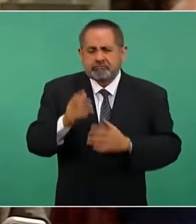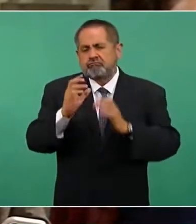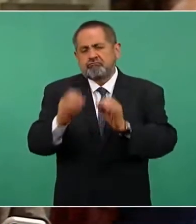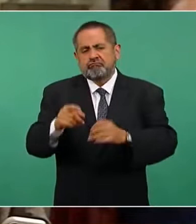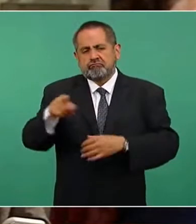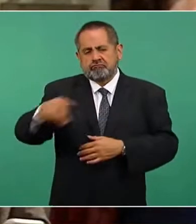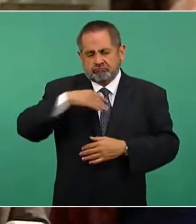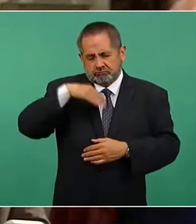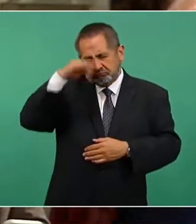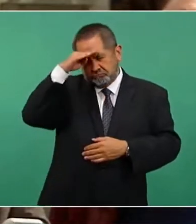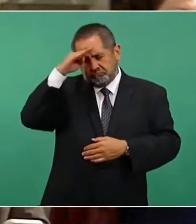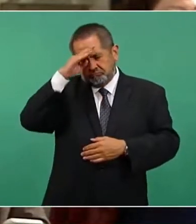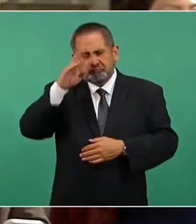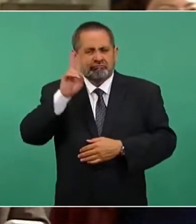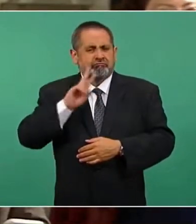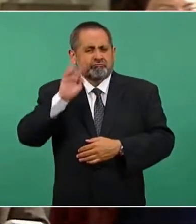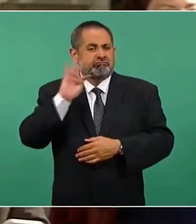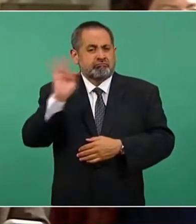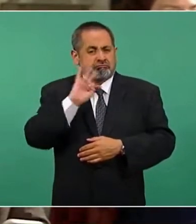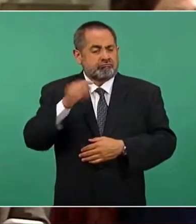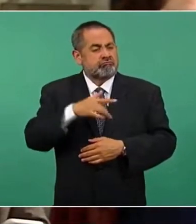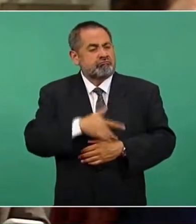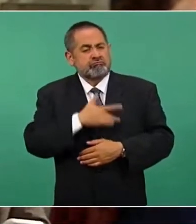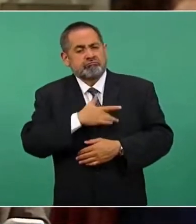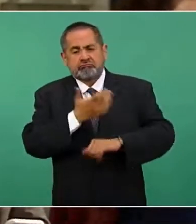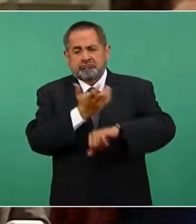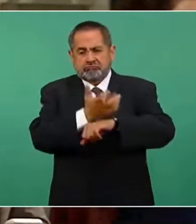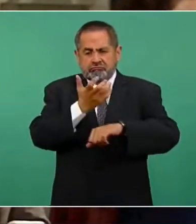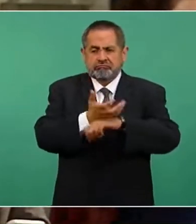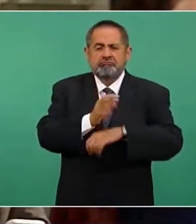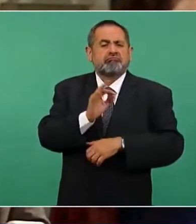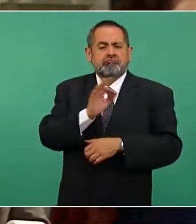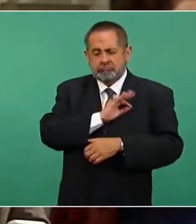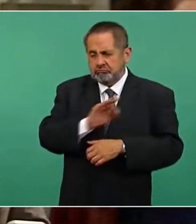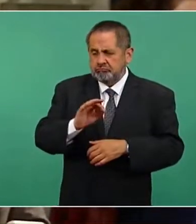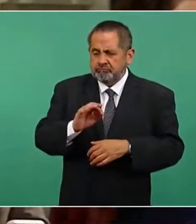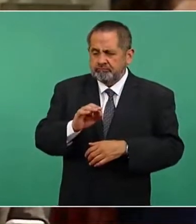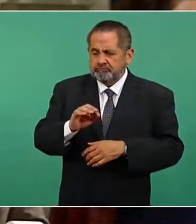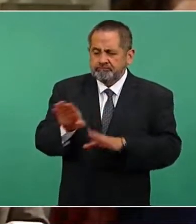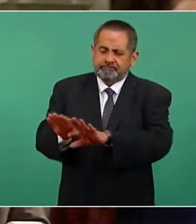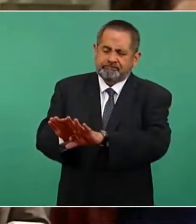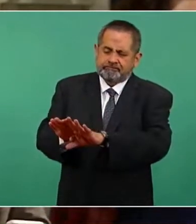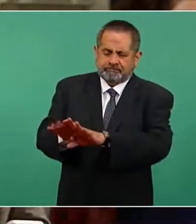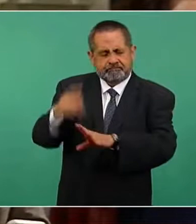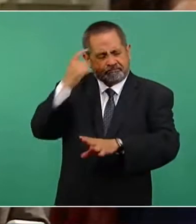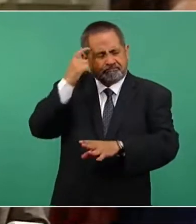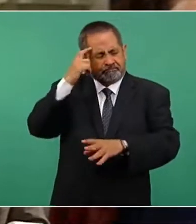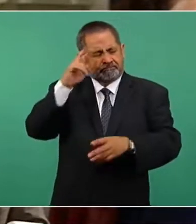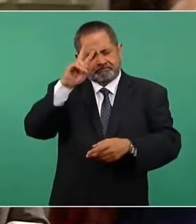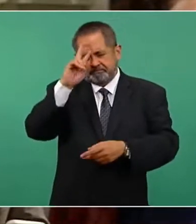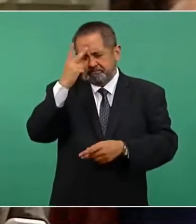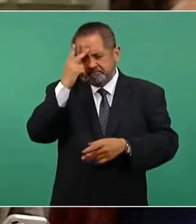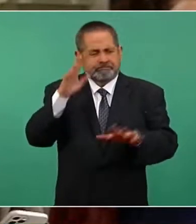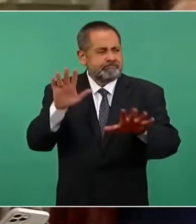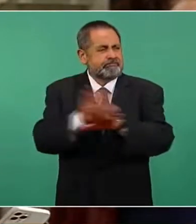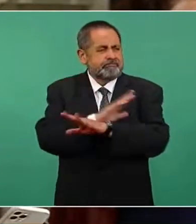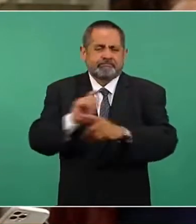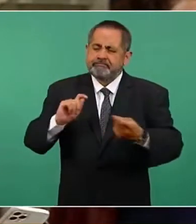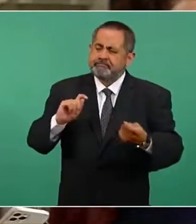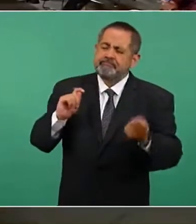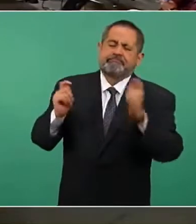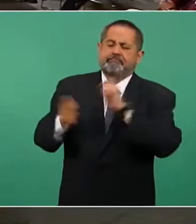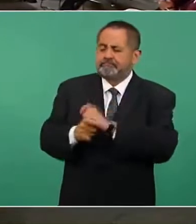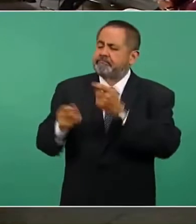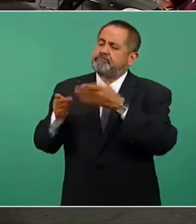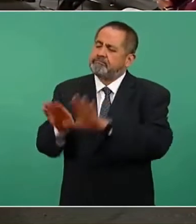viendo un panorama en donde Estados Unidos pudiera cambiar su manera de actuar en contra de Cuba,